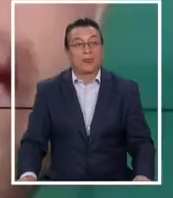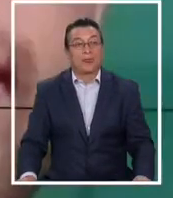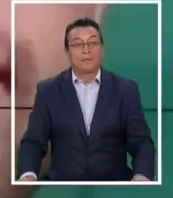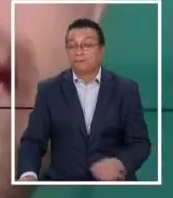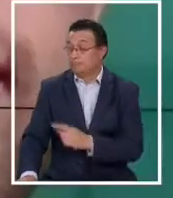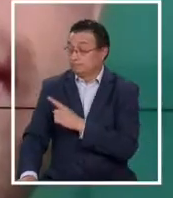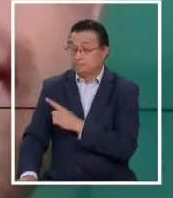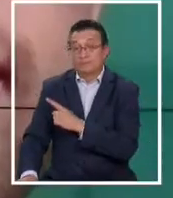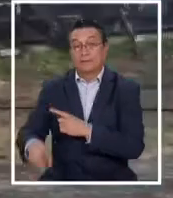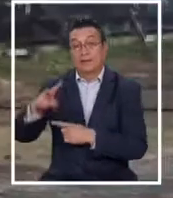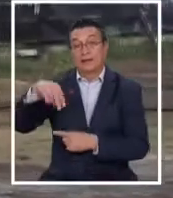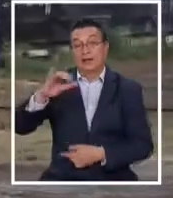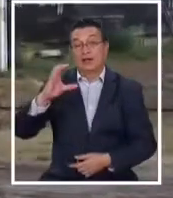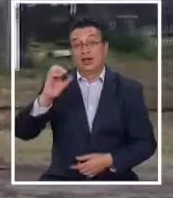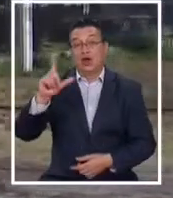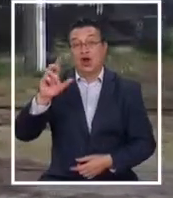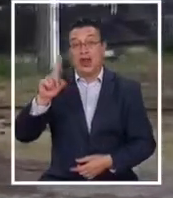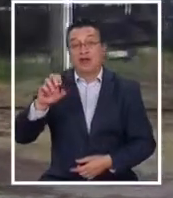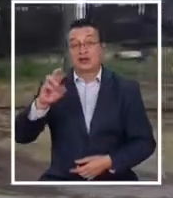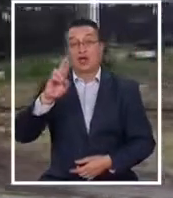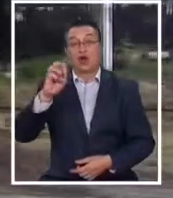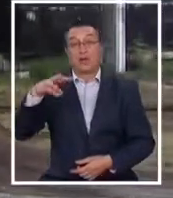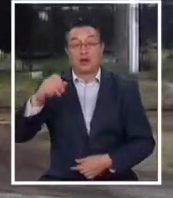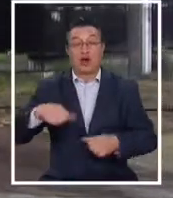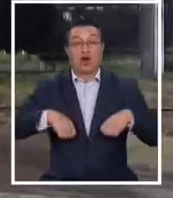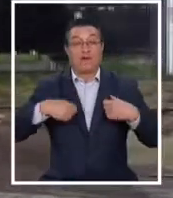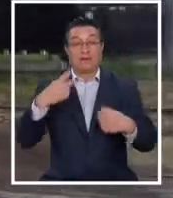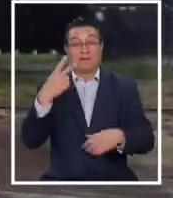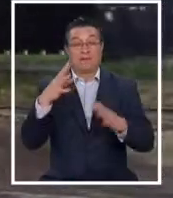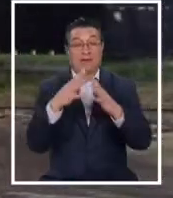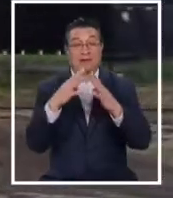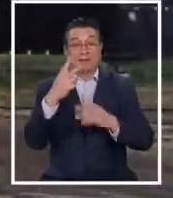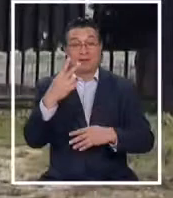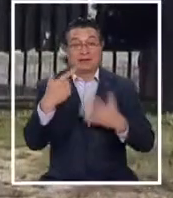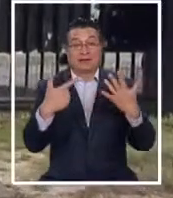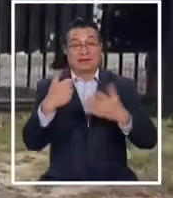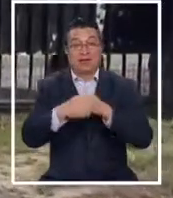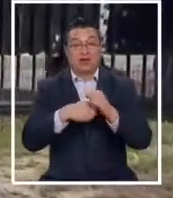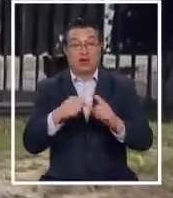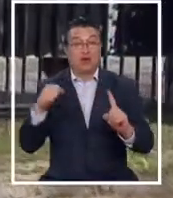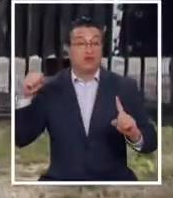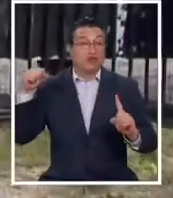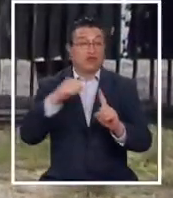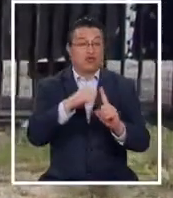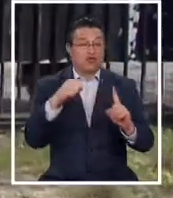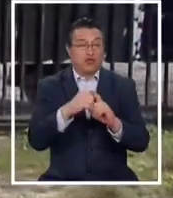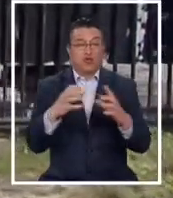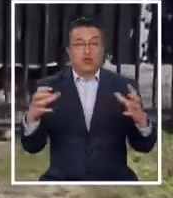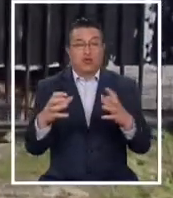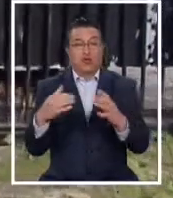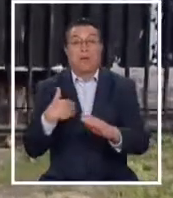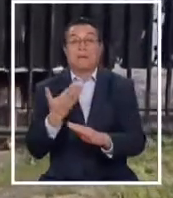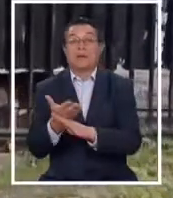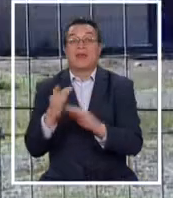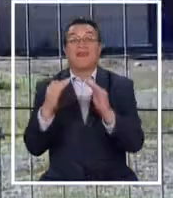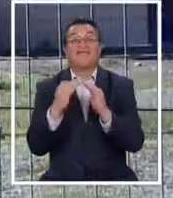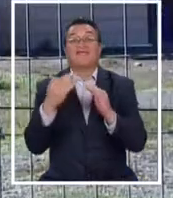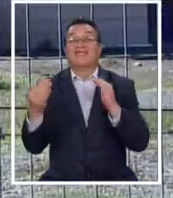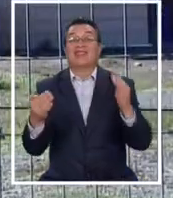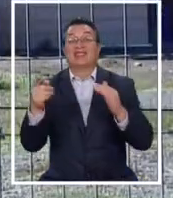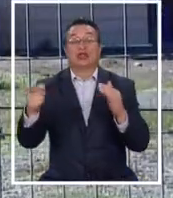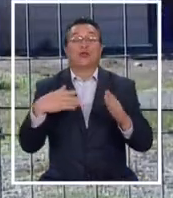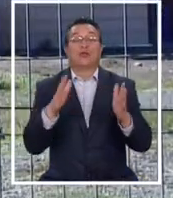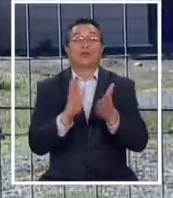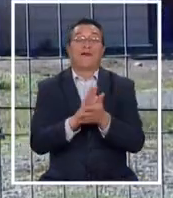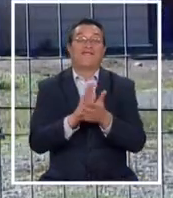El S. Nicolás Romero es un joven militar de 27 años. Fue golpeado brutalmente según su familia tras pedir a vecinos que bajaran la